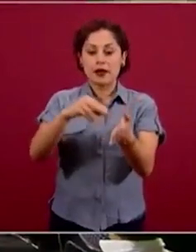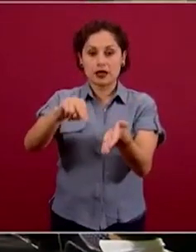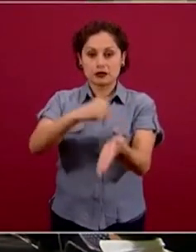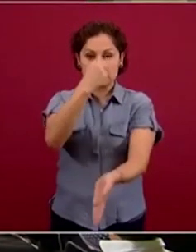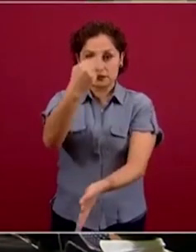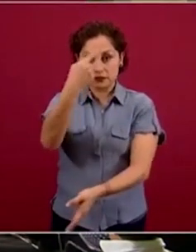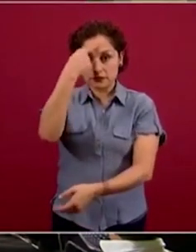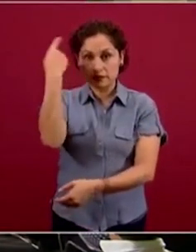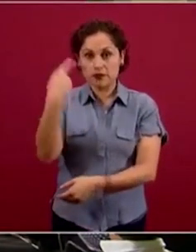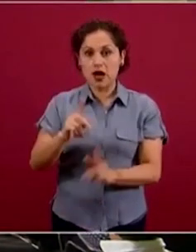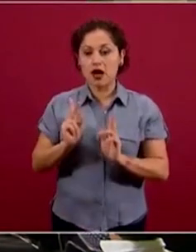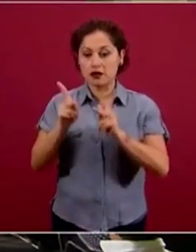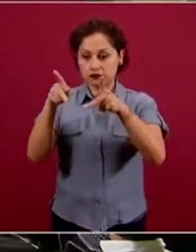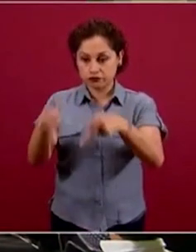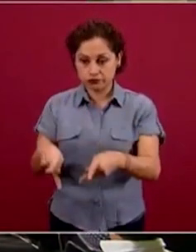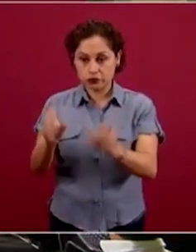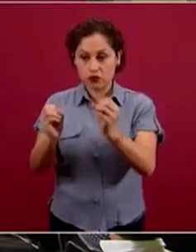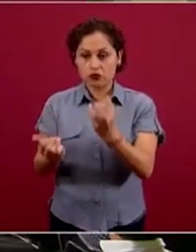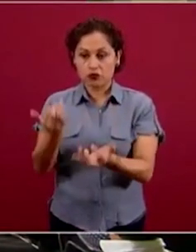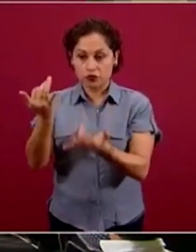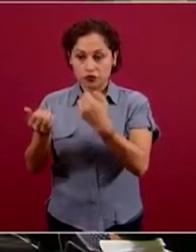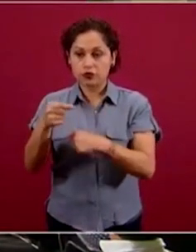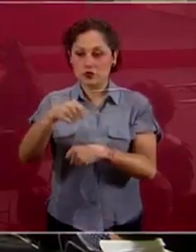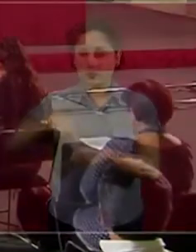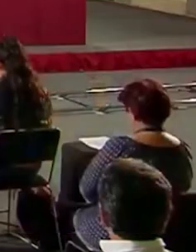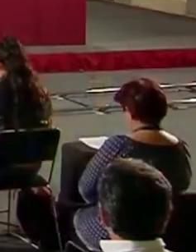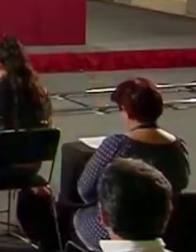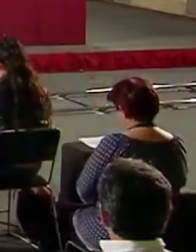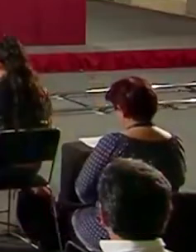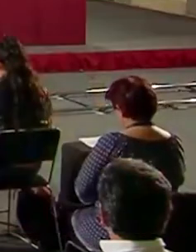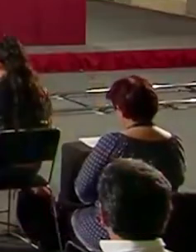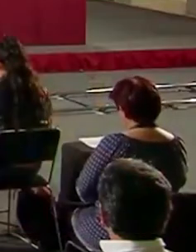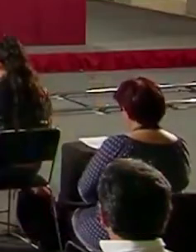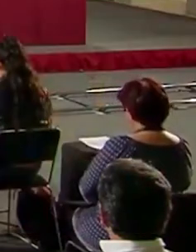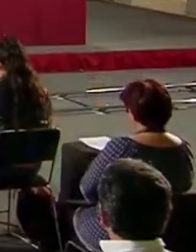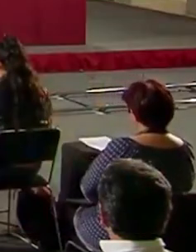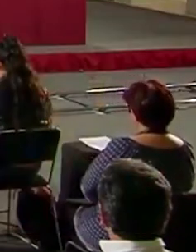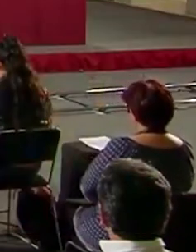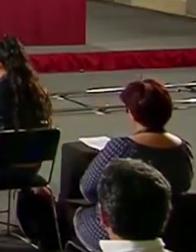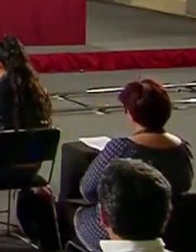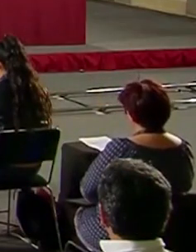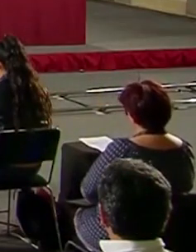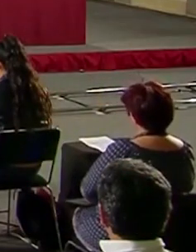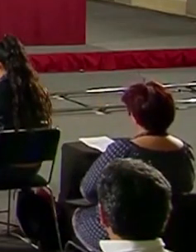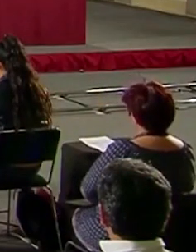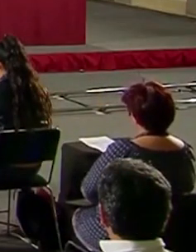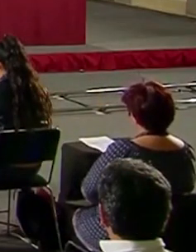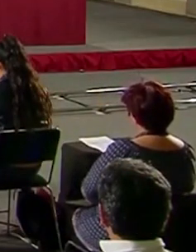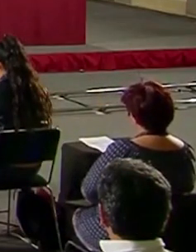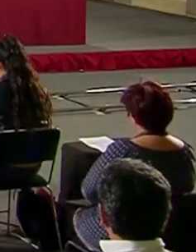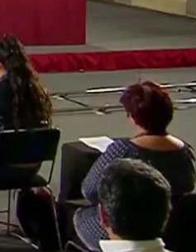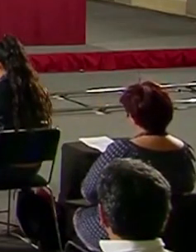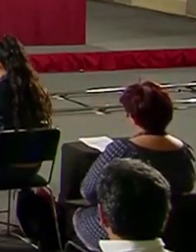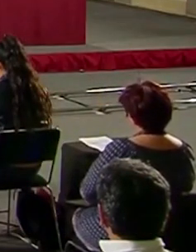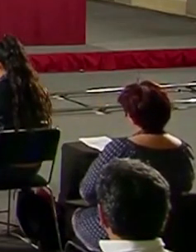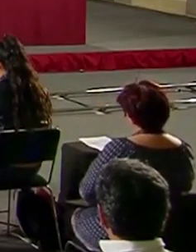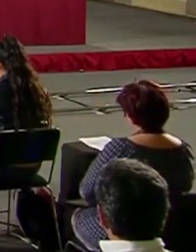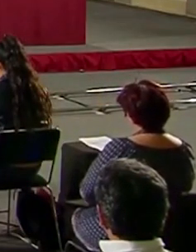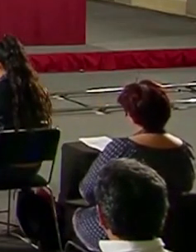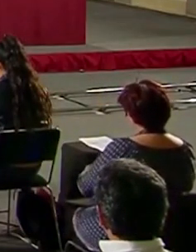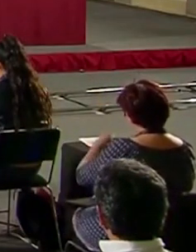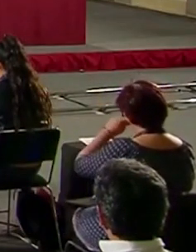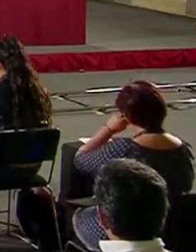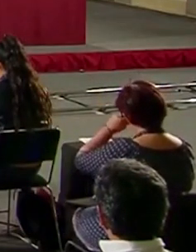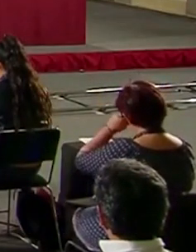y aquellas acciones que logren tener en el menor tiempo posible la disposición